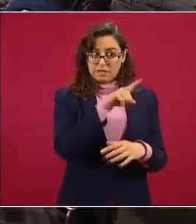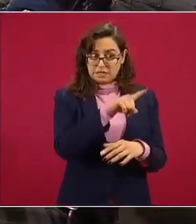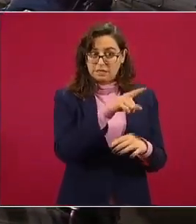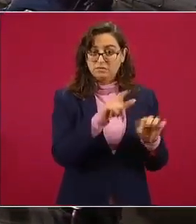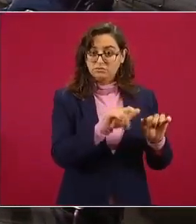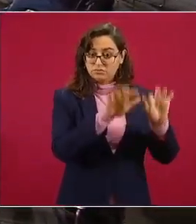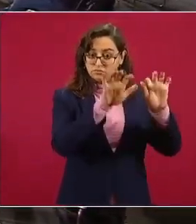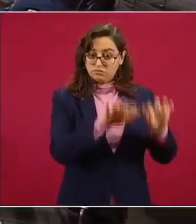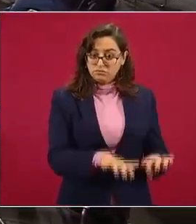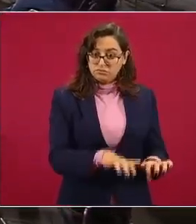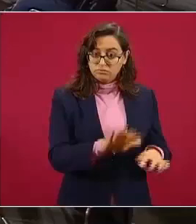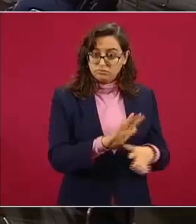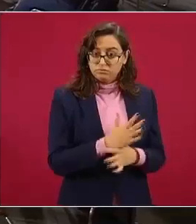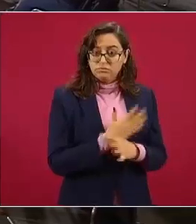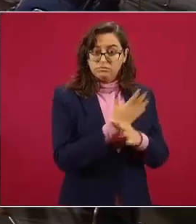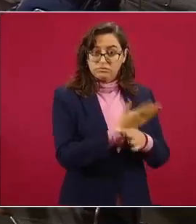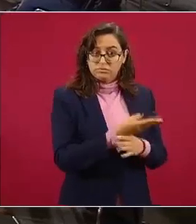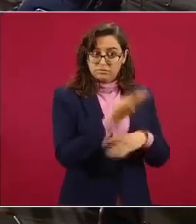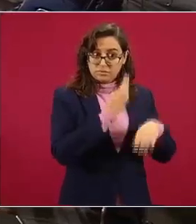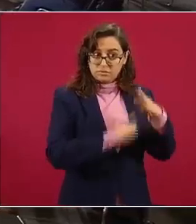presentado ante la jueza